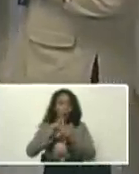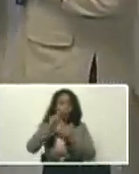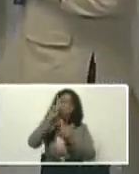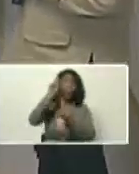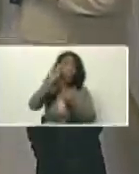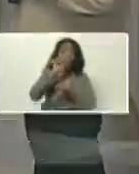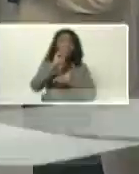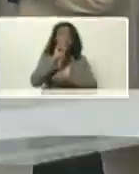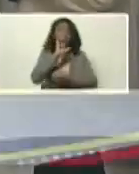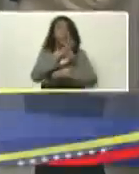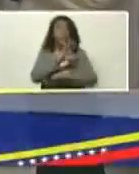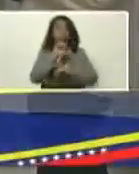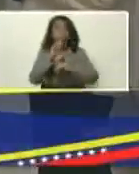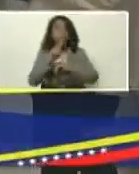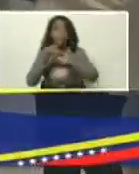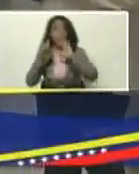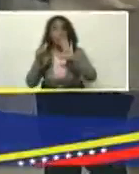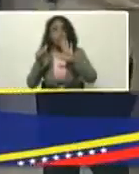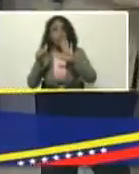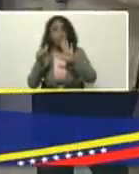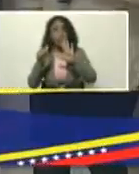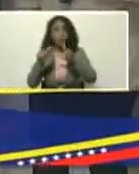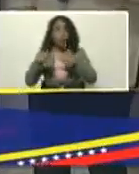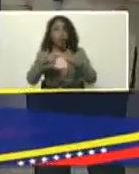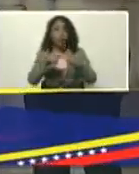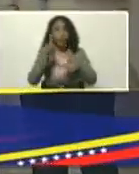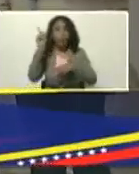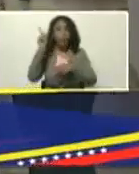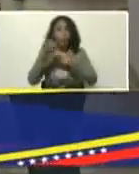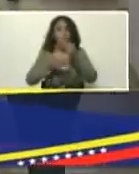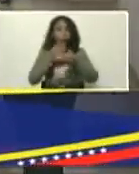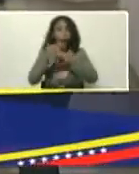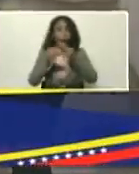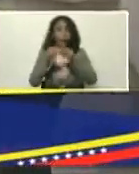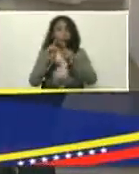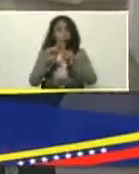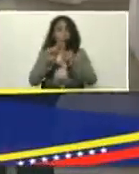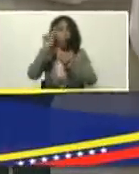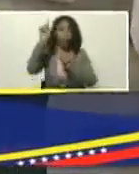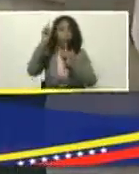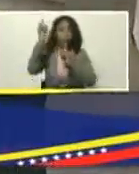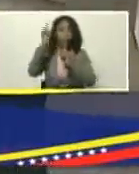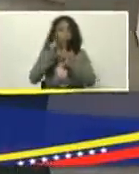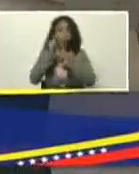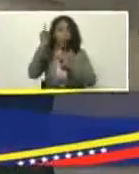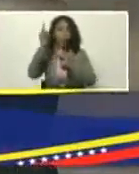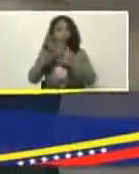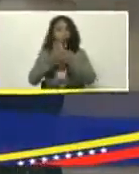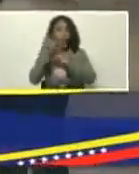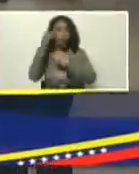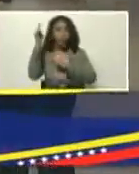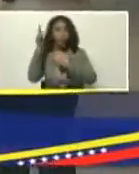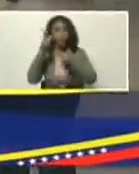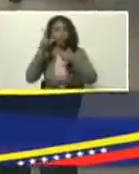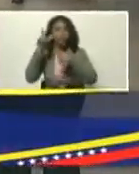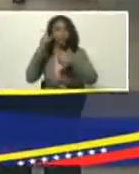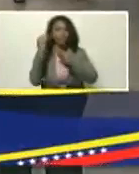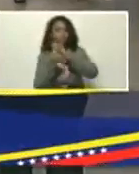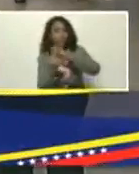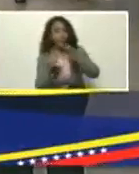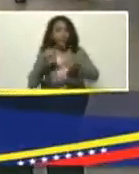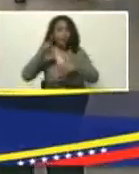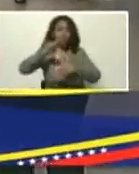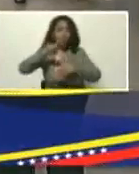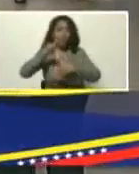516 estaciones, hidrometrológicas, prácticamente, uno de los principales, institutos, de Latinoamérica, y